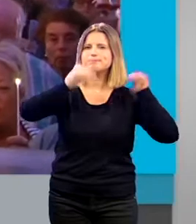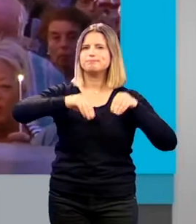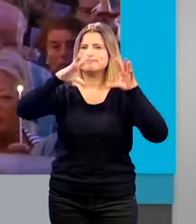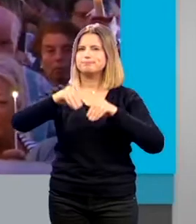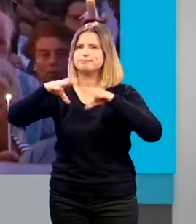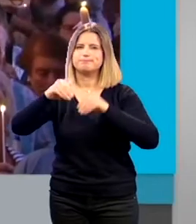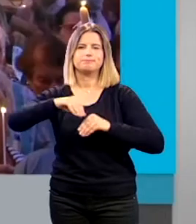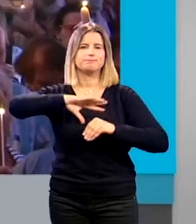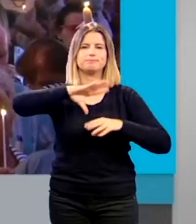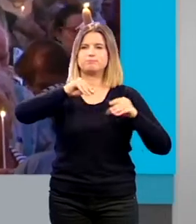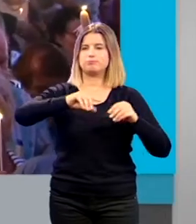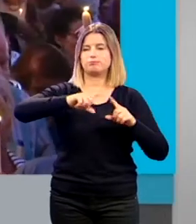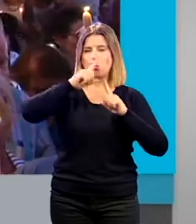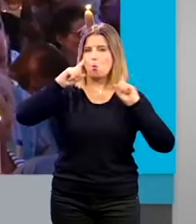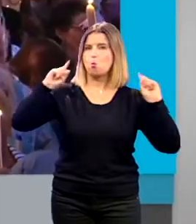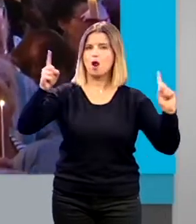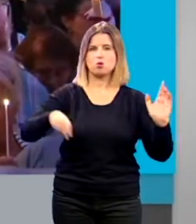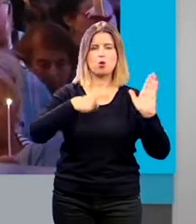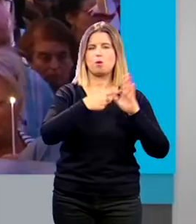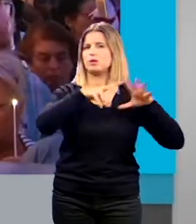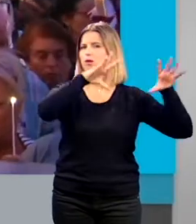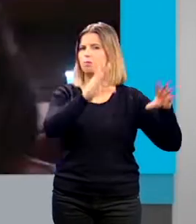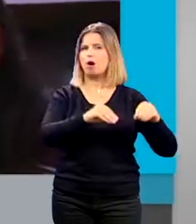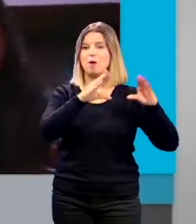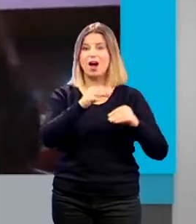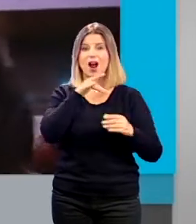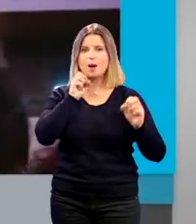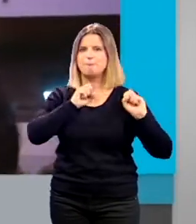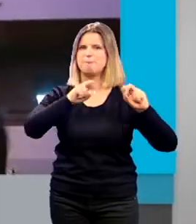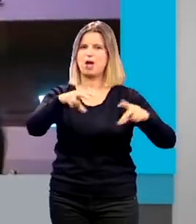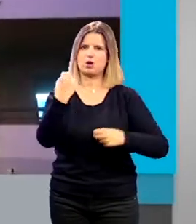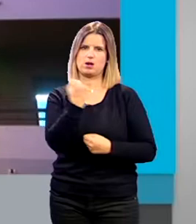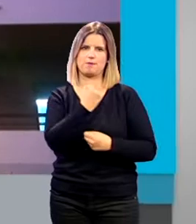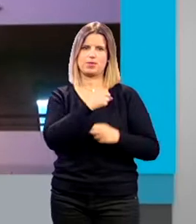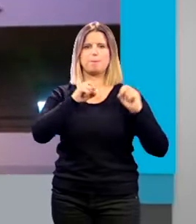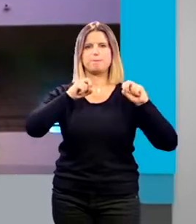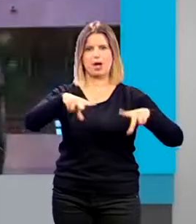interrupciones que se dan todo el año y que se suelen agravar en estas fechas tan señaladas.